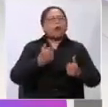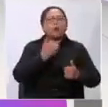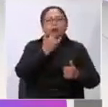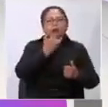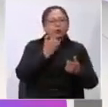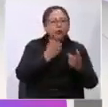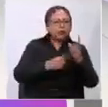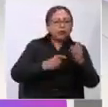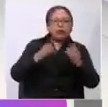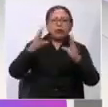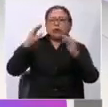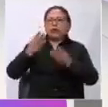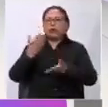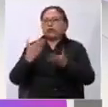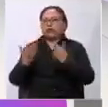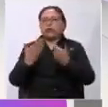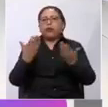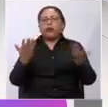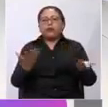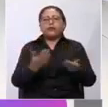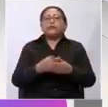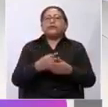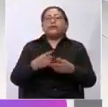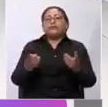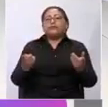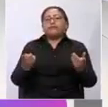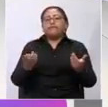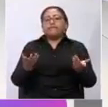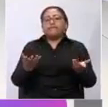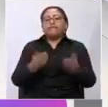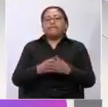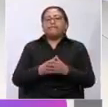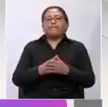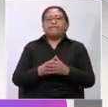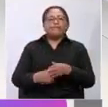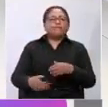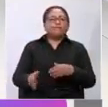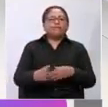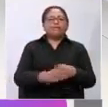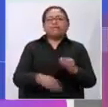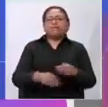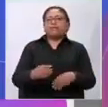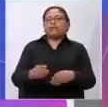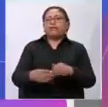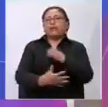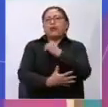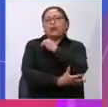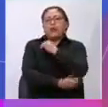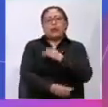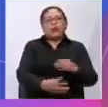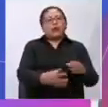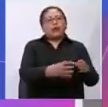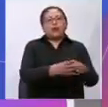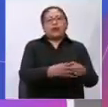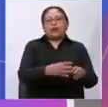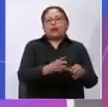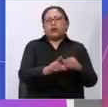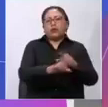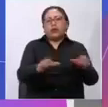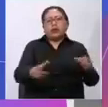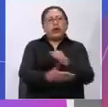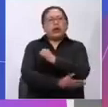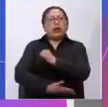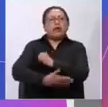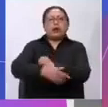un mecanismo de auxilio. Pero además, evidentemente, sobre todo en poblaciones muy pobres o en poblaciones del área rural,